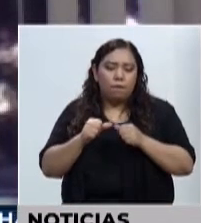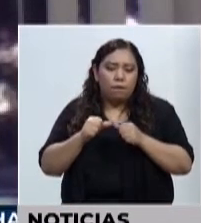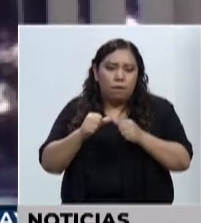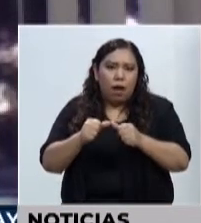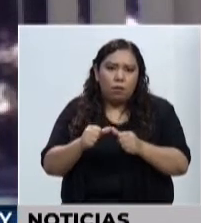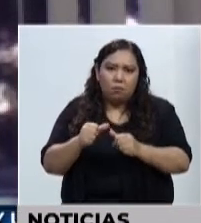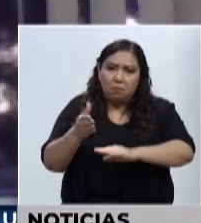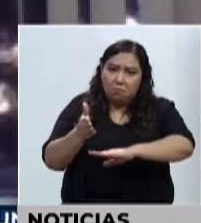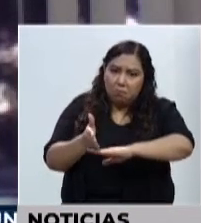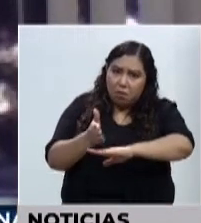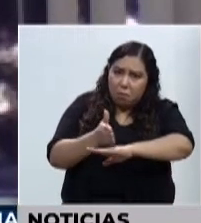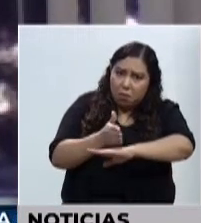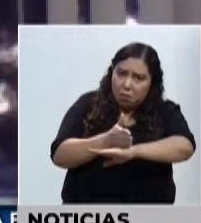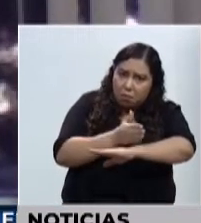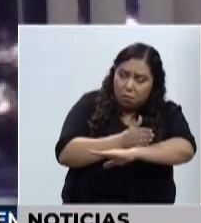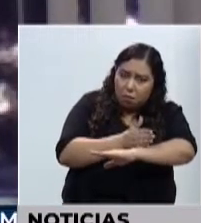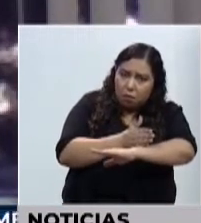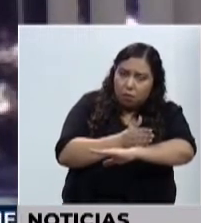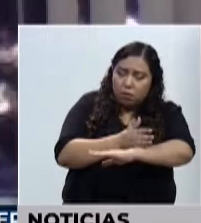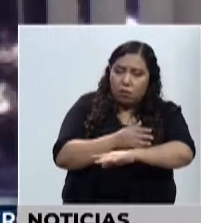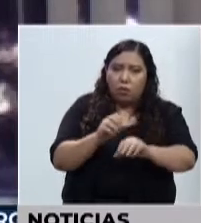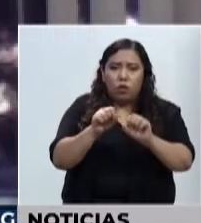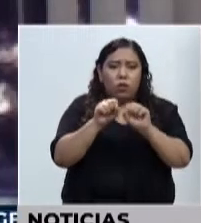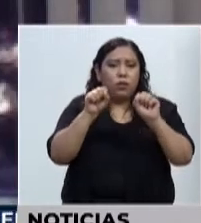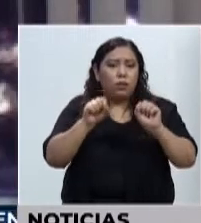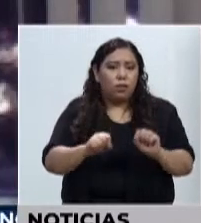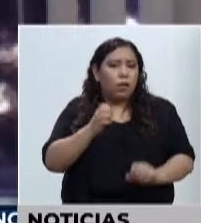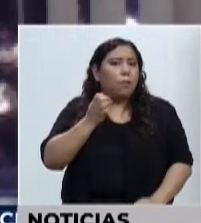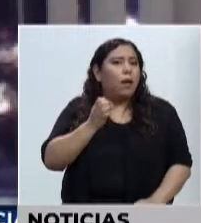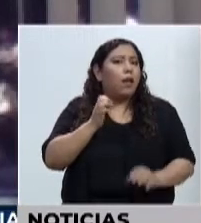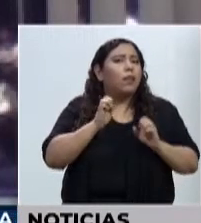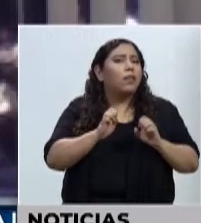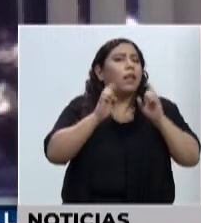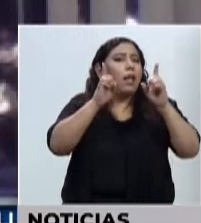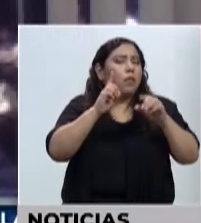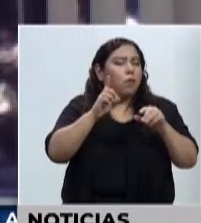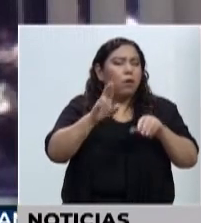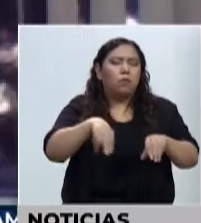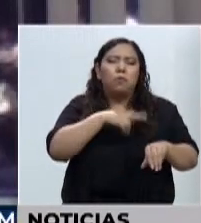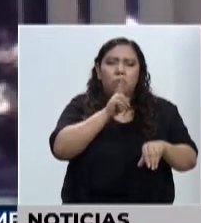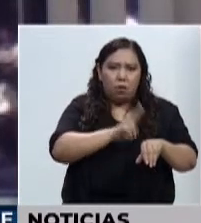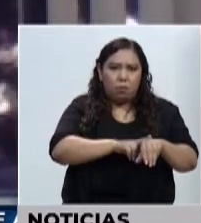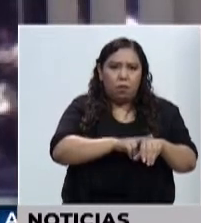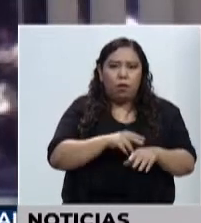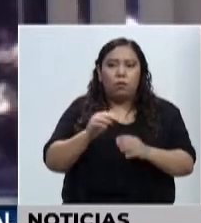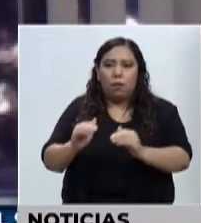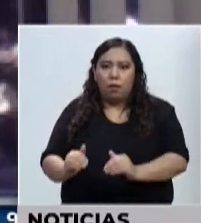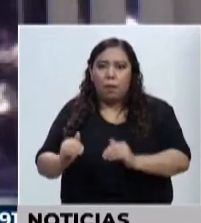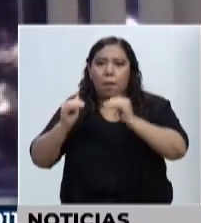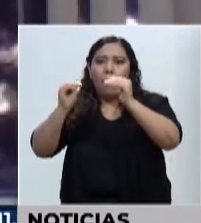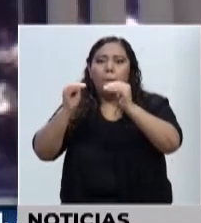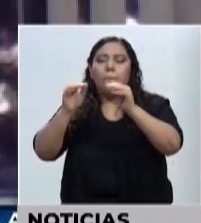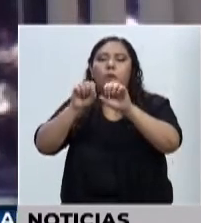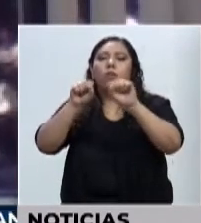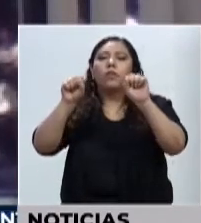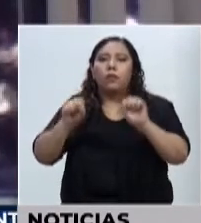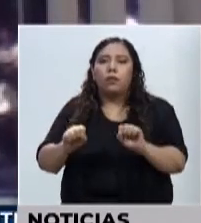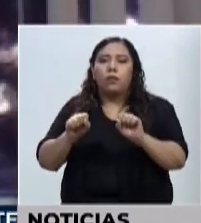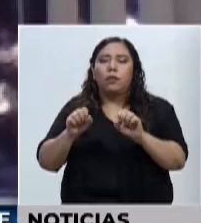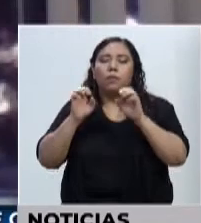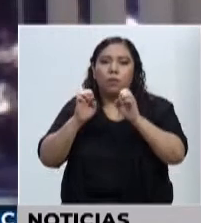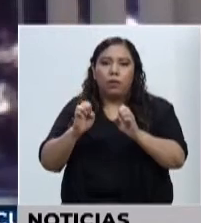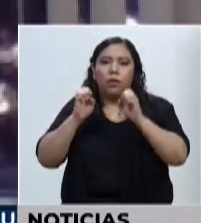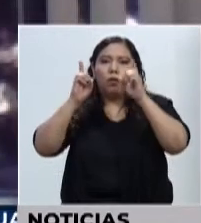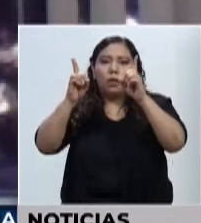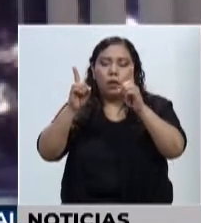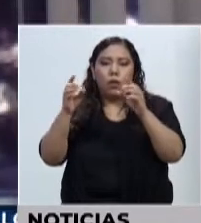un sistema de educación formal hasta llegar a ser un sistema de educación formal con oferta